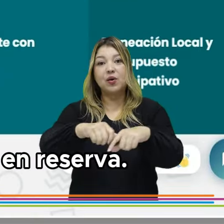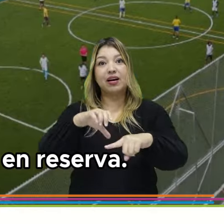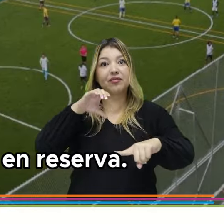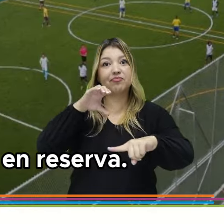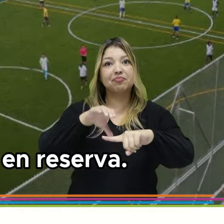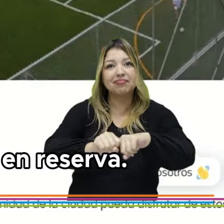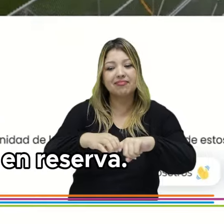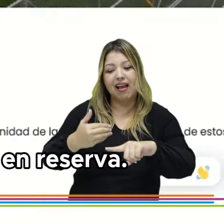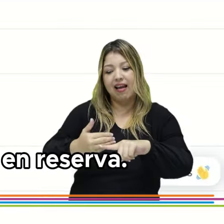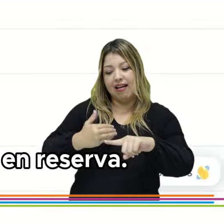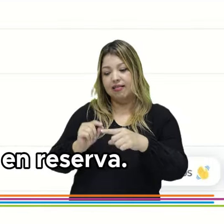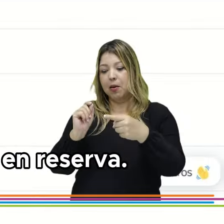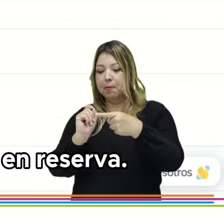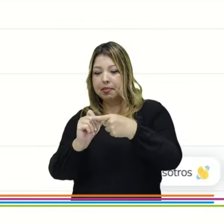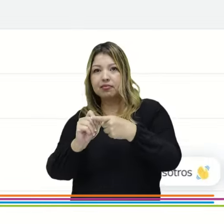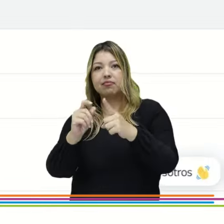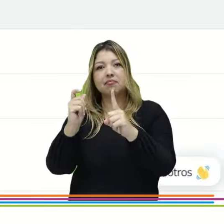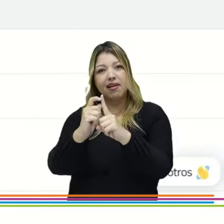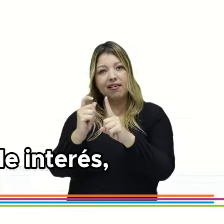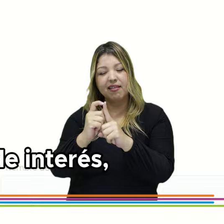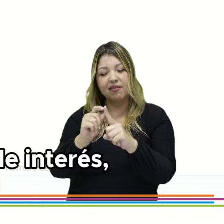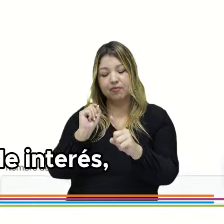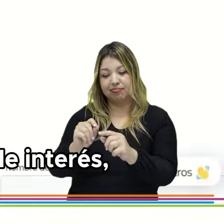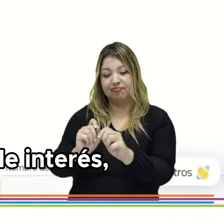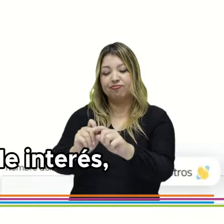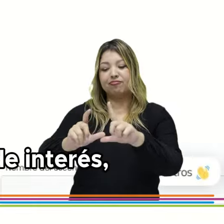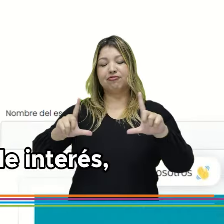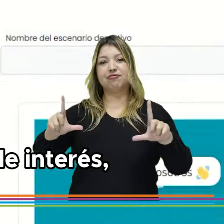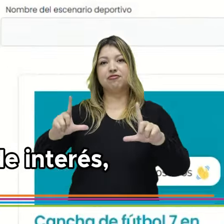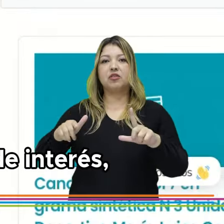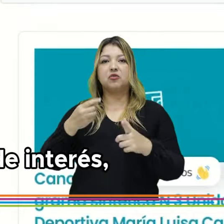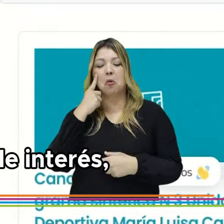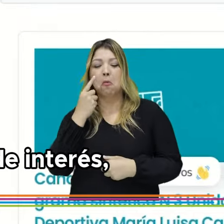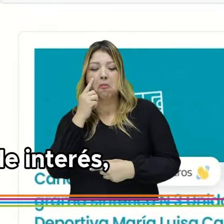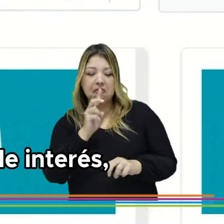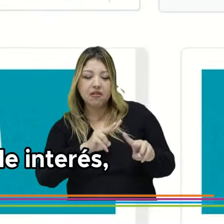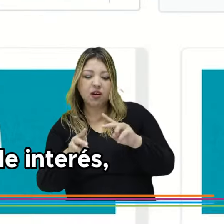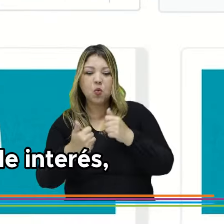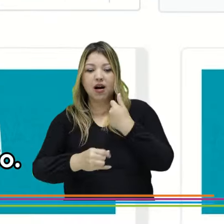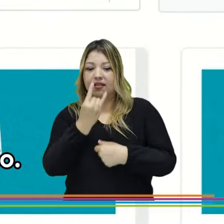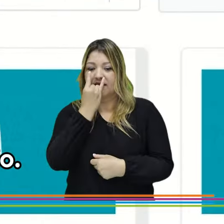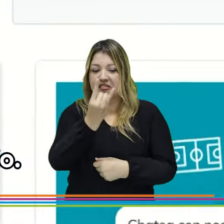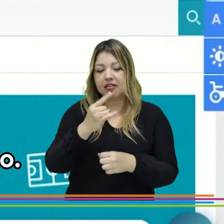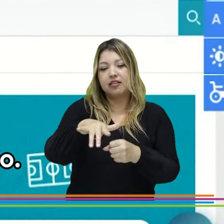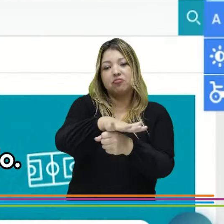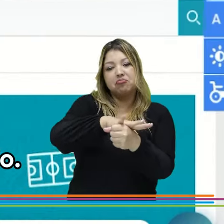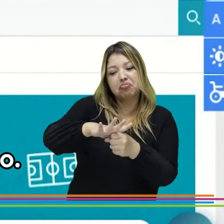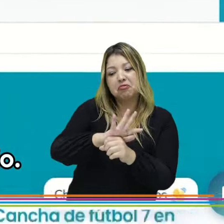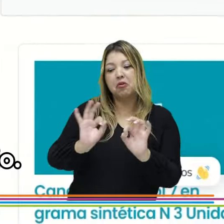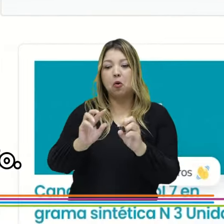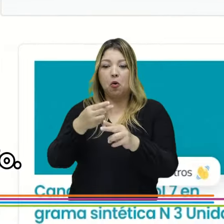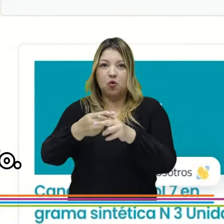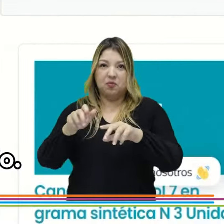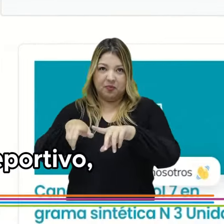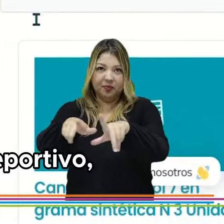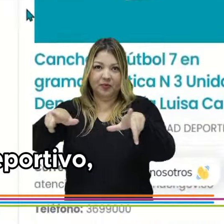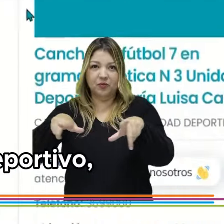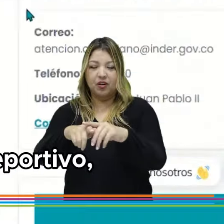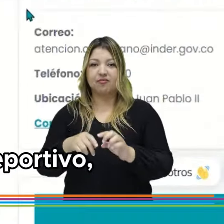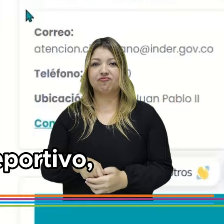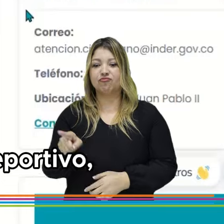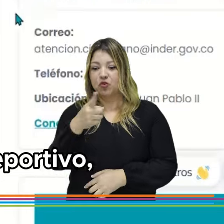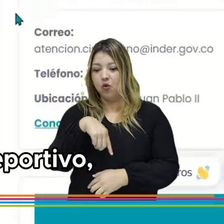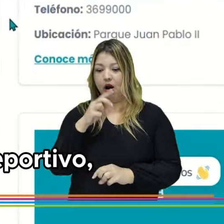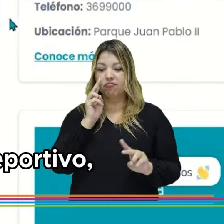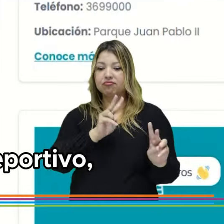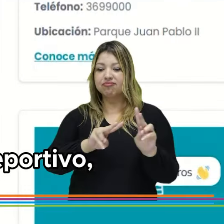Reserva escenarios y luego en Reserva. En esta vista puedes filtrar por área de interés, barrios o nombre de escenario. Una